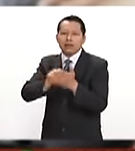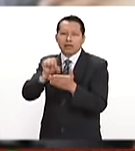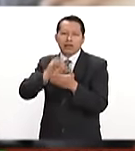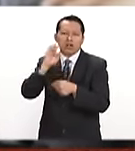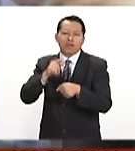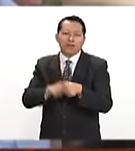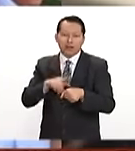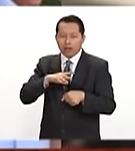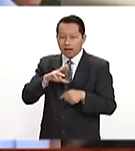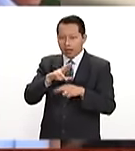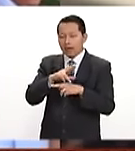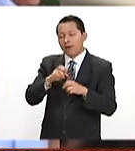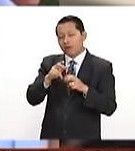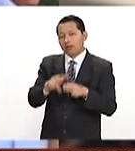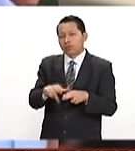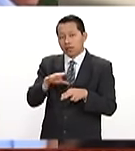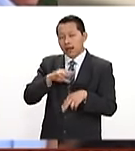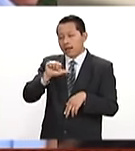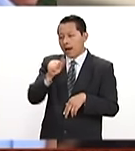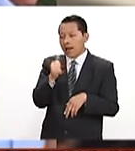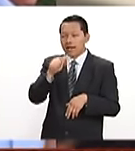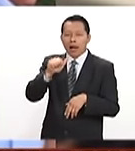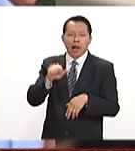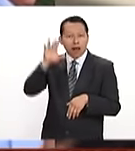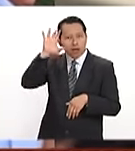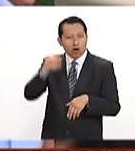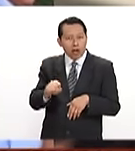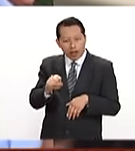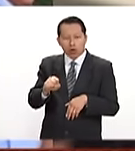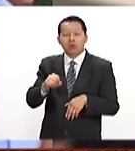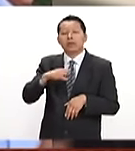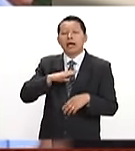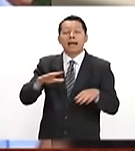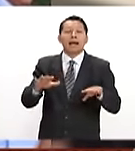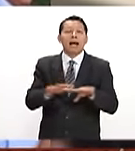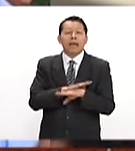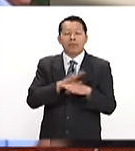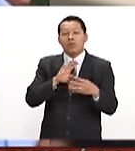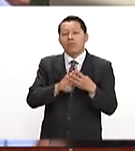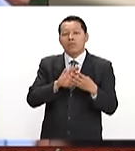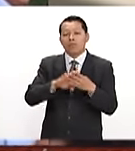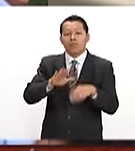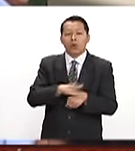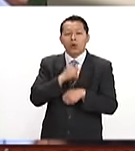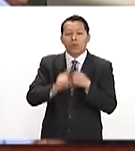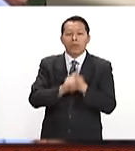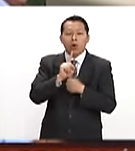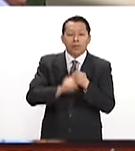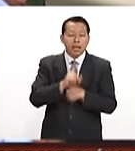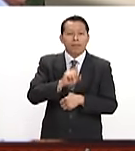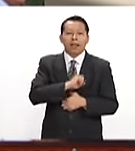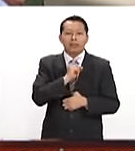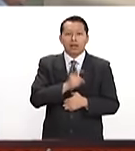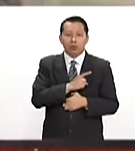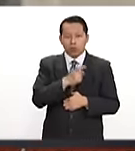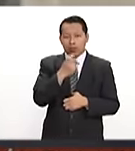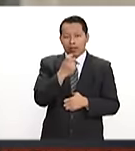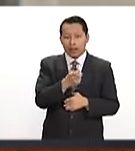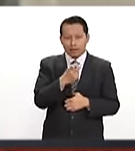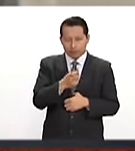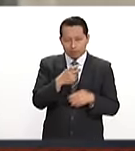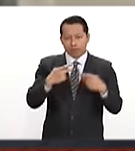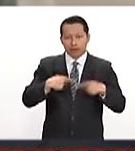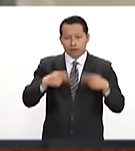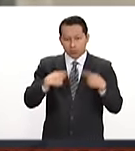Rehabilitación Psicosocial de Ayala Morelos. El cambio de prisión se realizó por problemas de salud del detenido sin